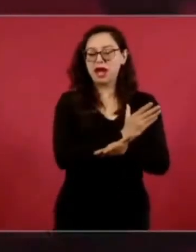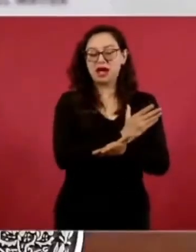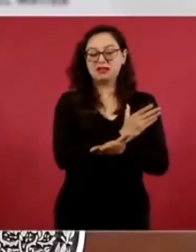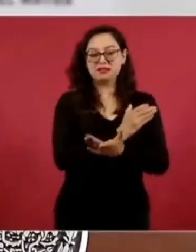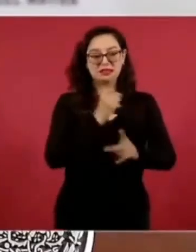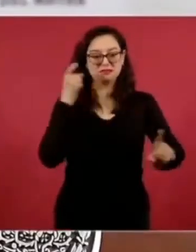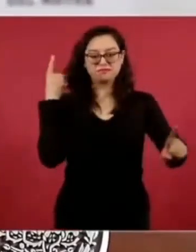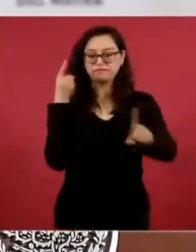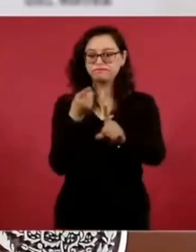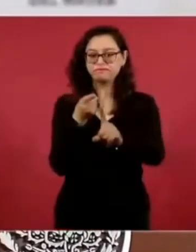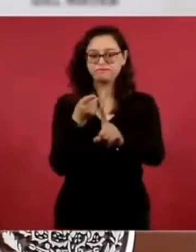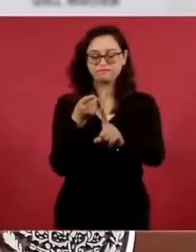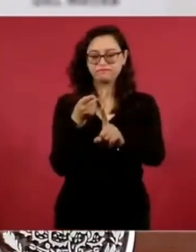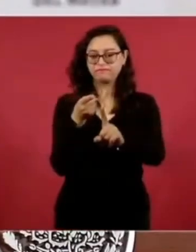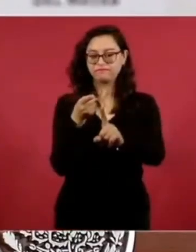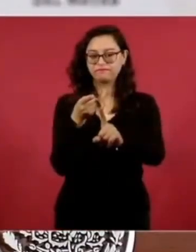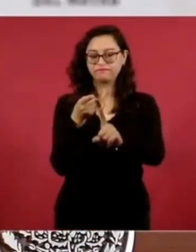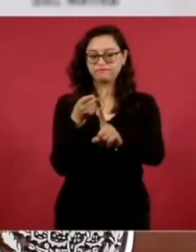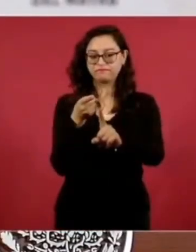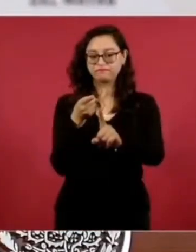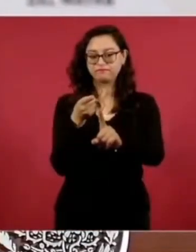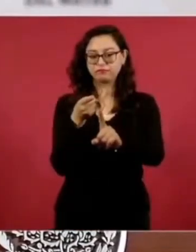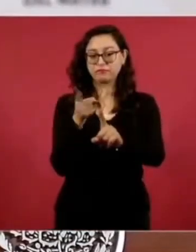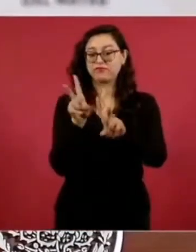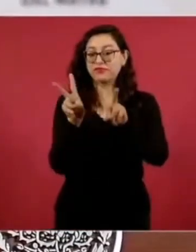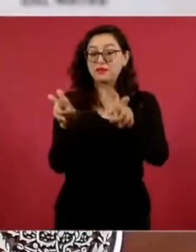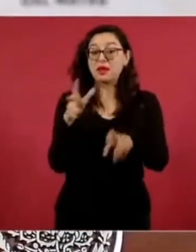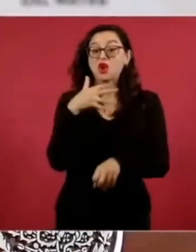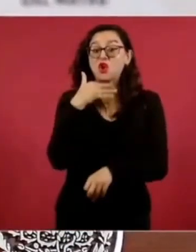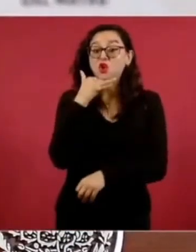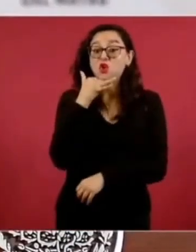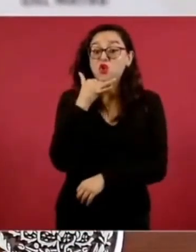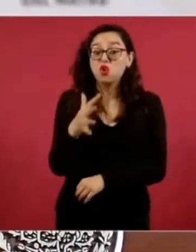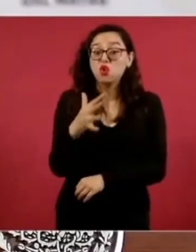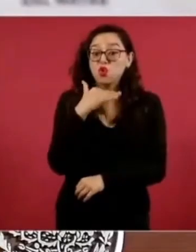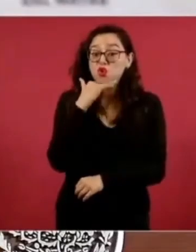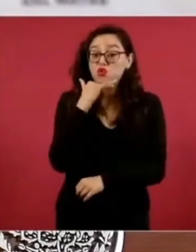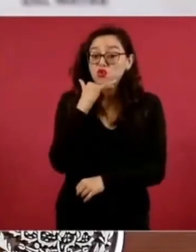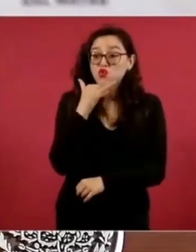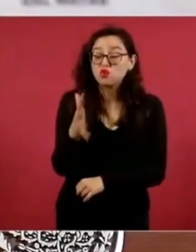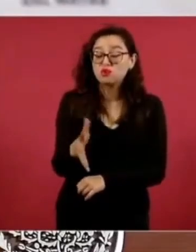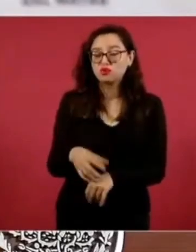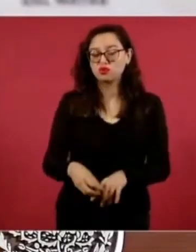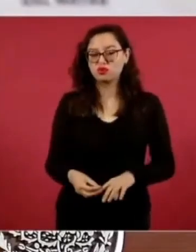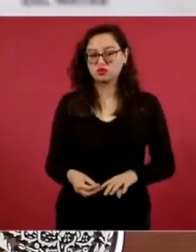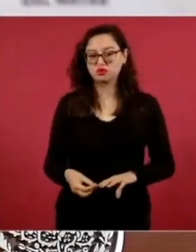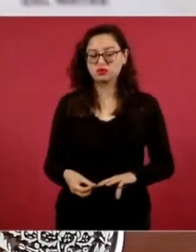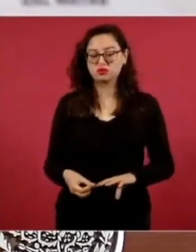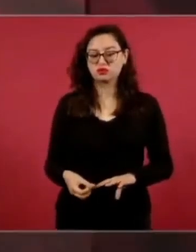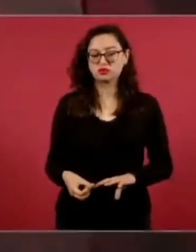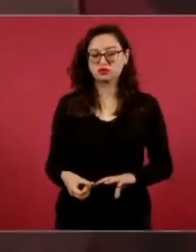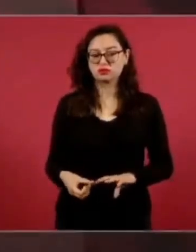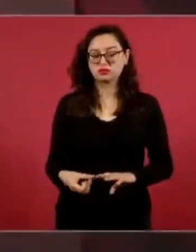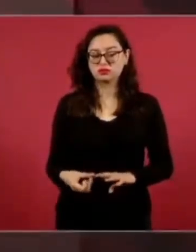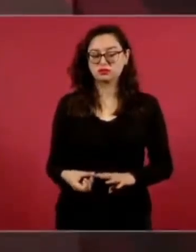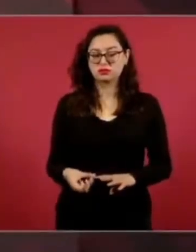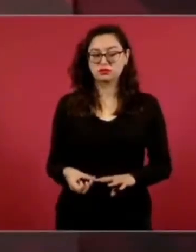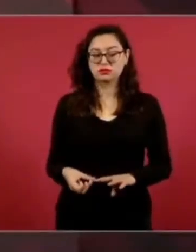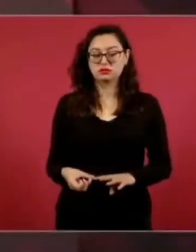son corruptos. Es como